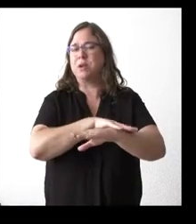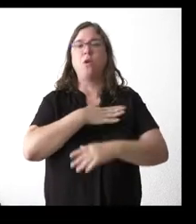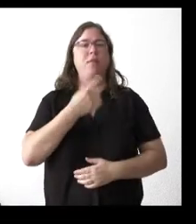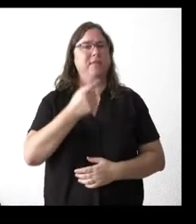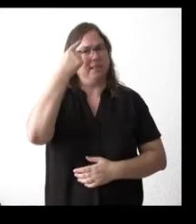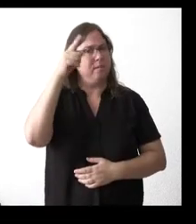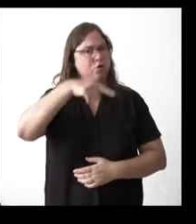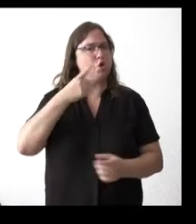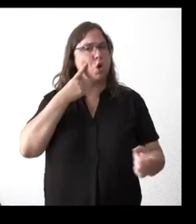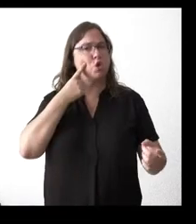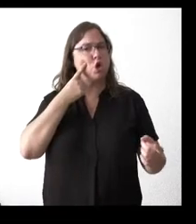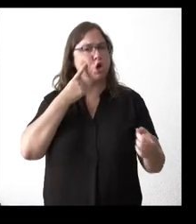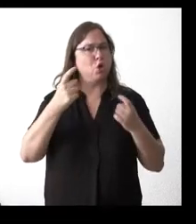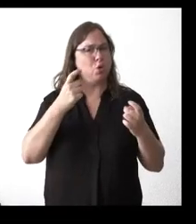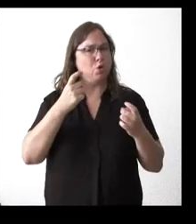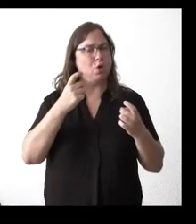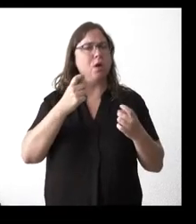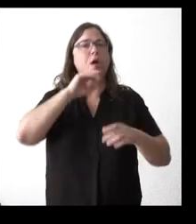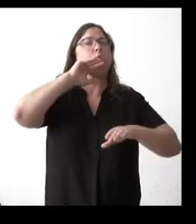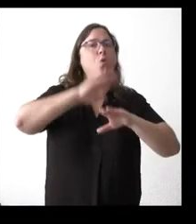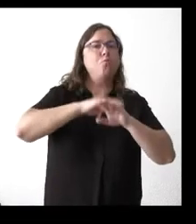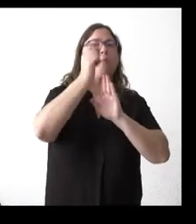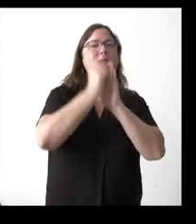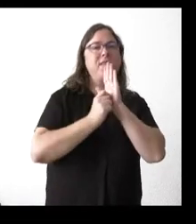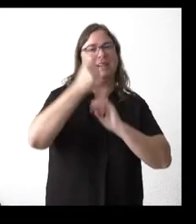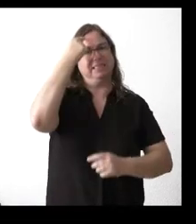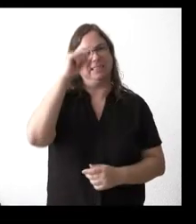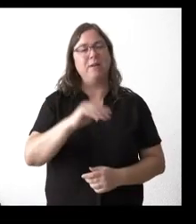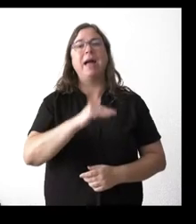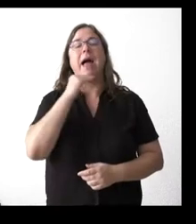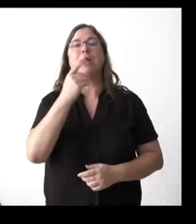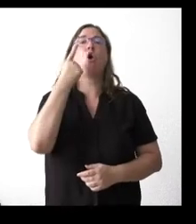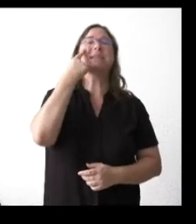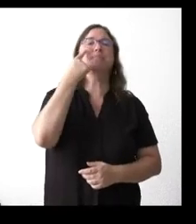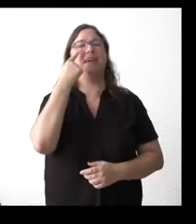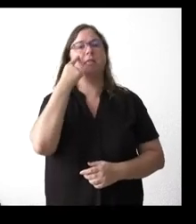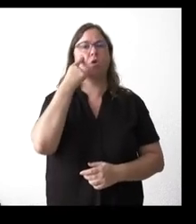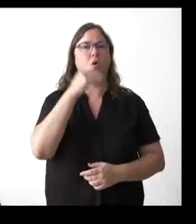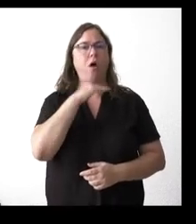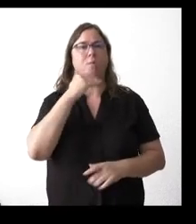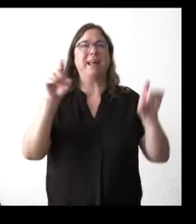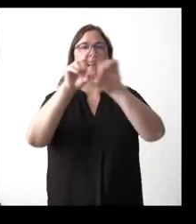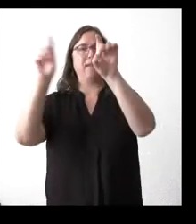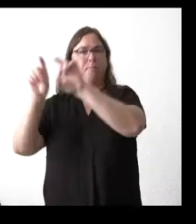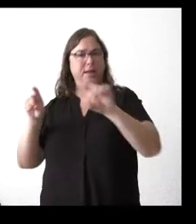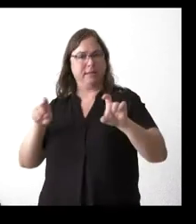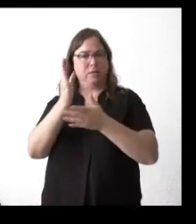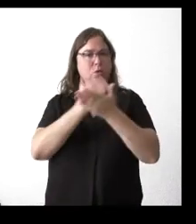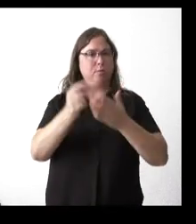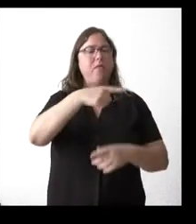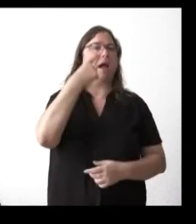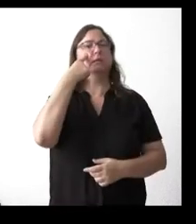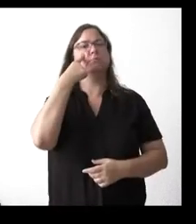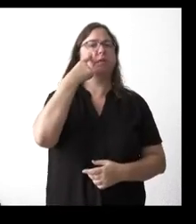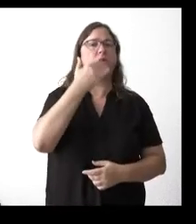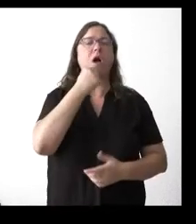del grado de cumplimiento de estas medidas. Es decir, si hacen inspecciones a las empresas de la comunidad y si nos pueden aportar